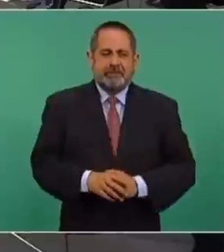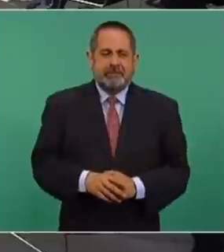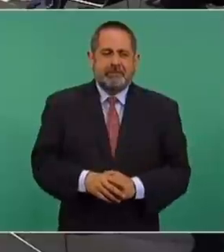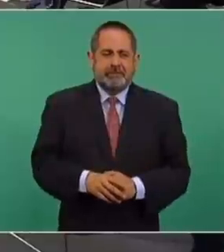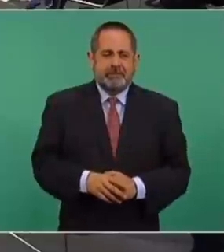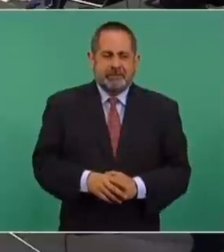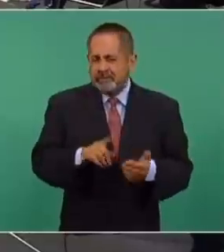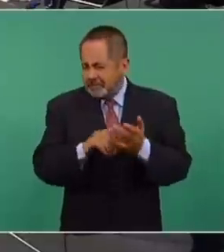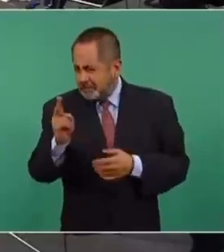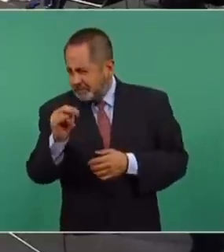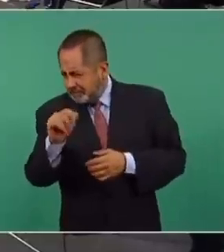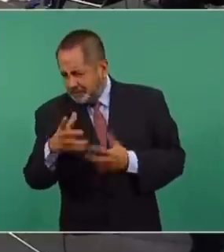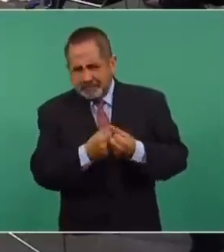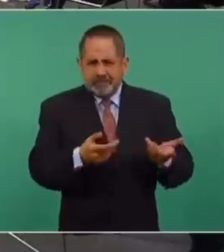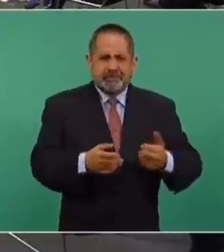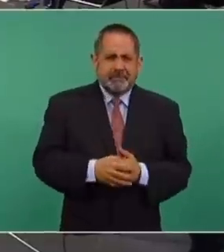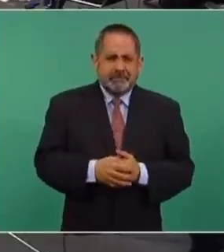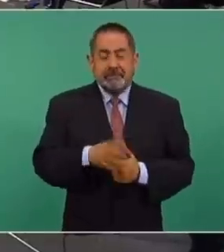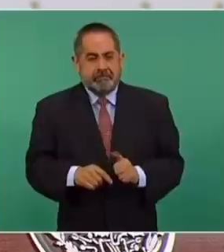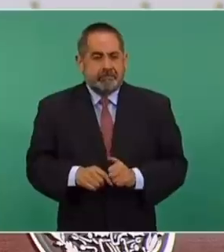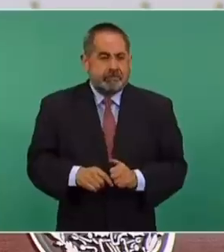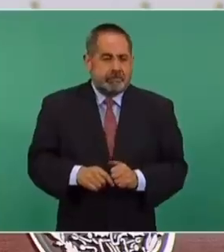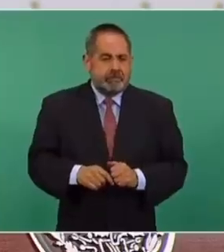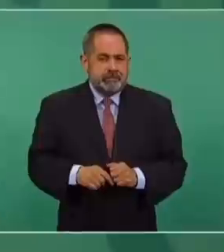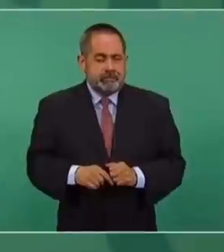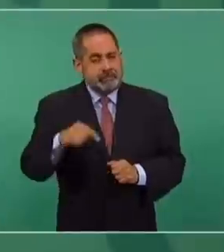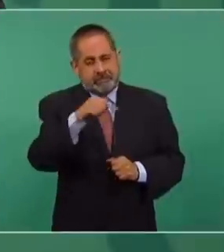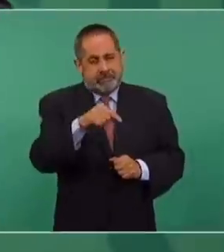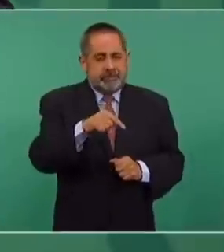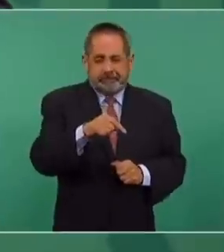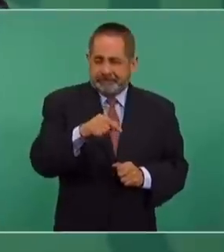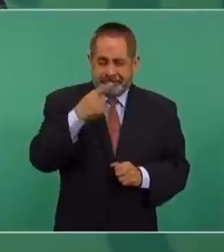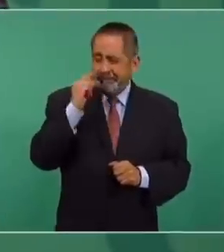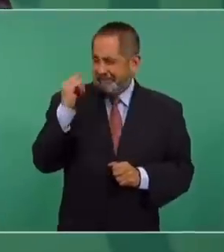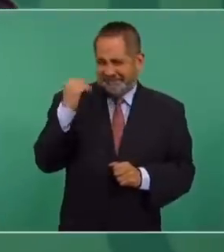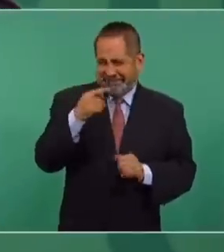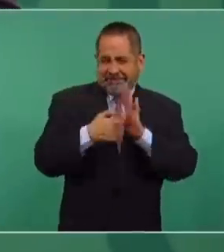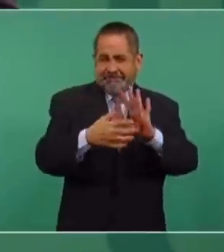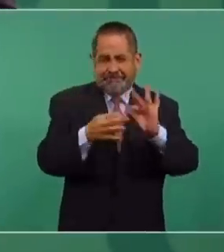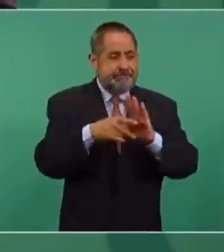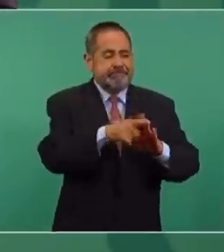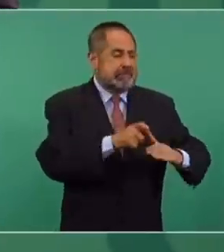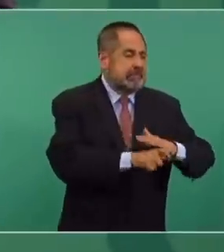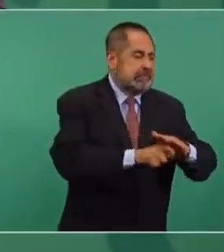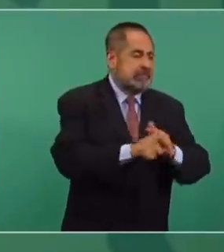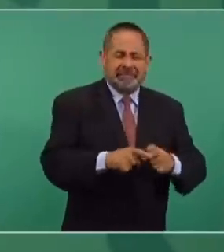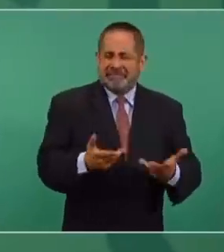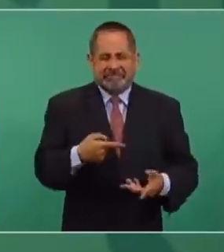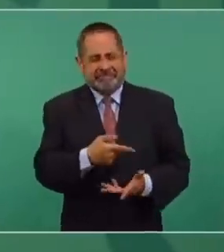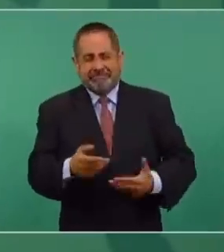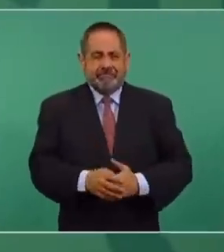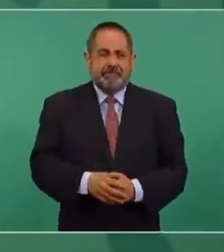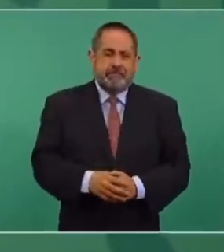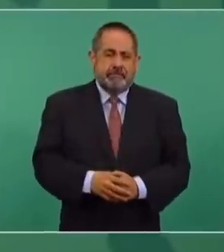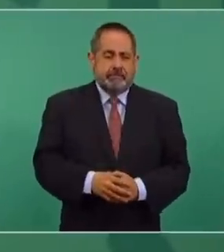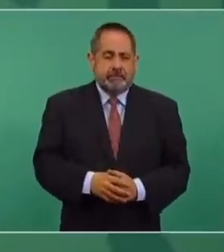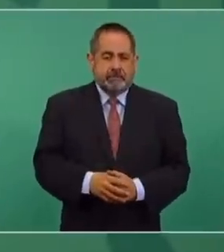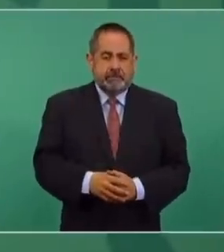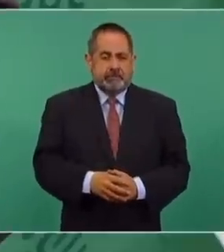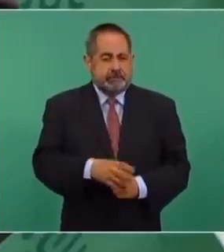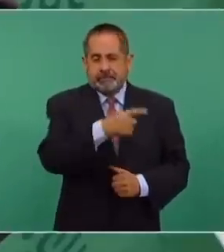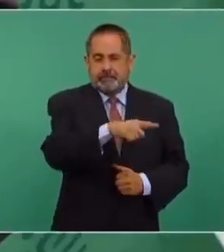el de la Silla Rota. ¿Del Universal? Ah, la otra de Silla Rota. Aquí acabamos de hablar ahora de estos patrocinadores que